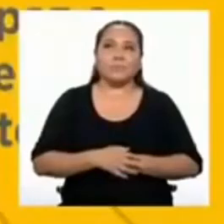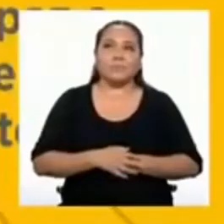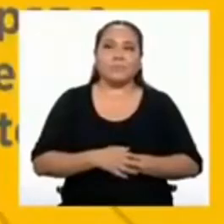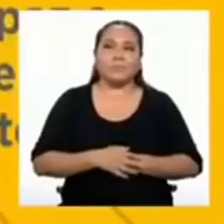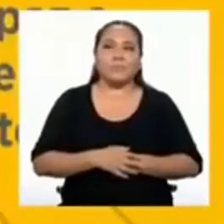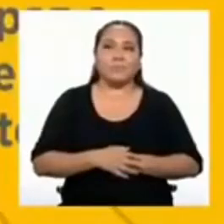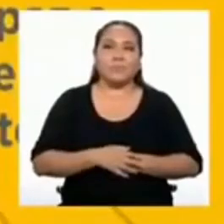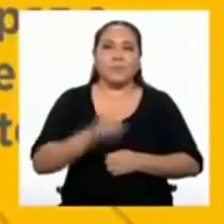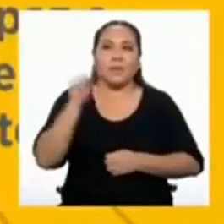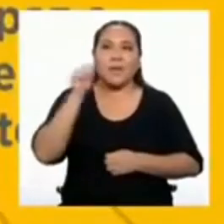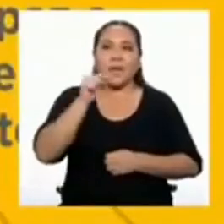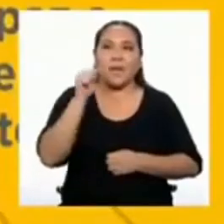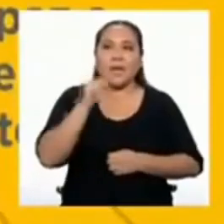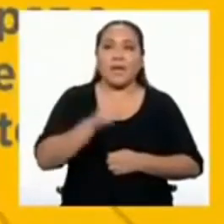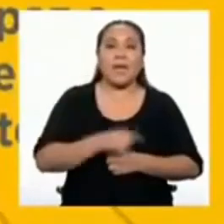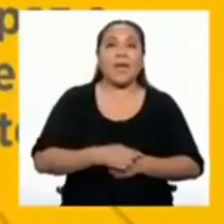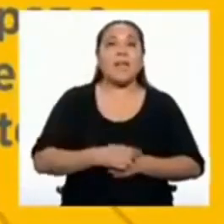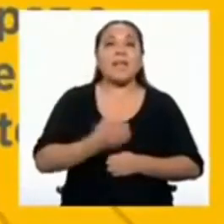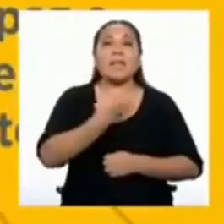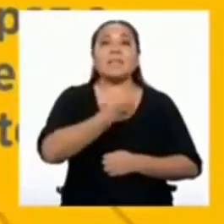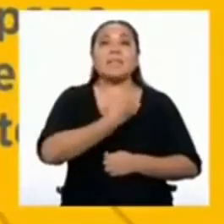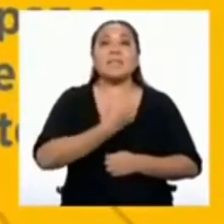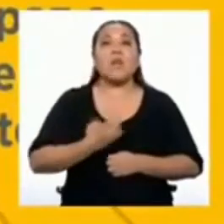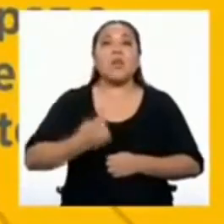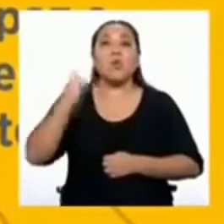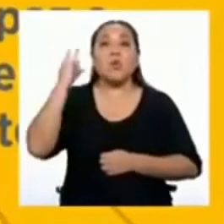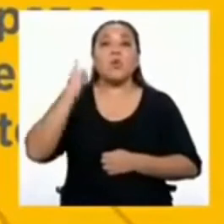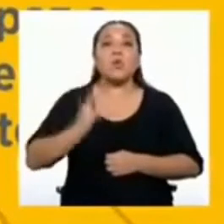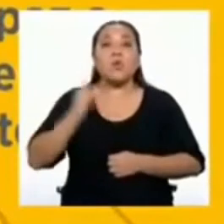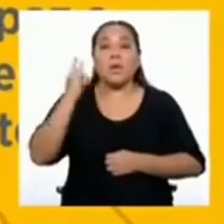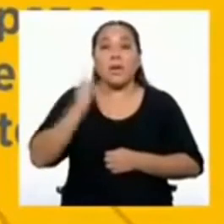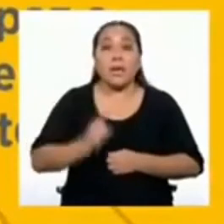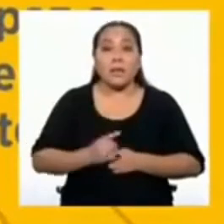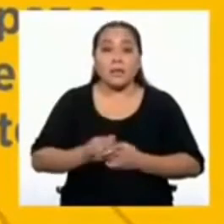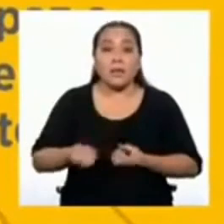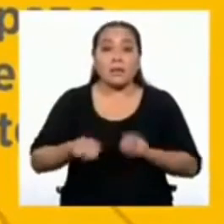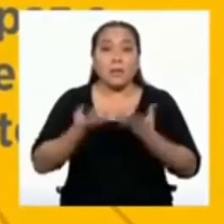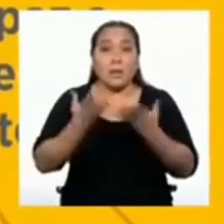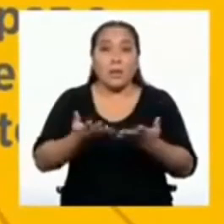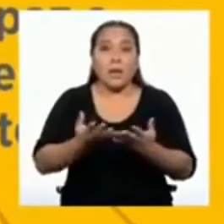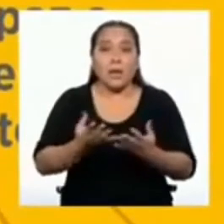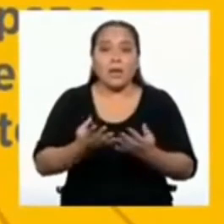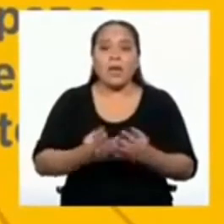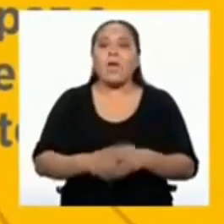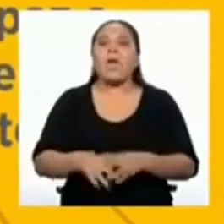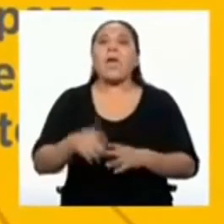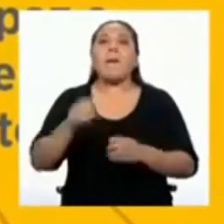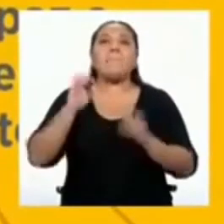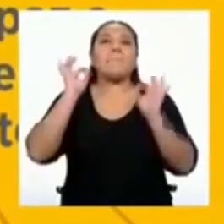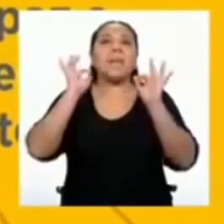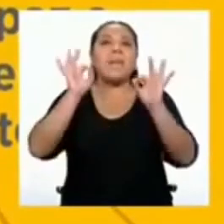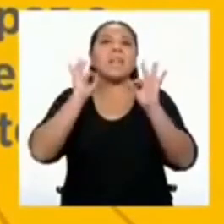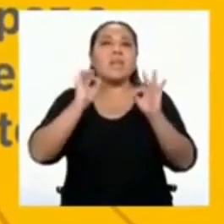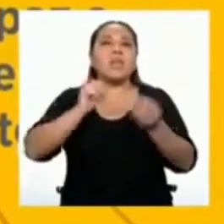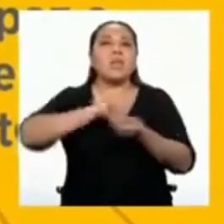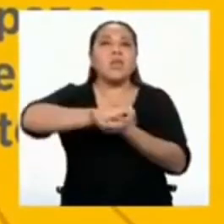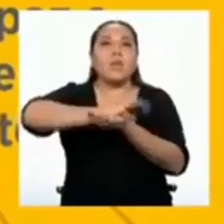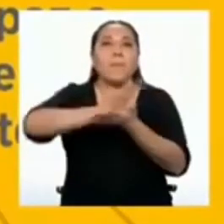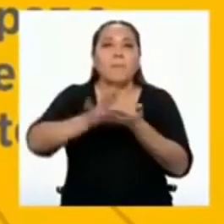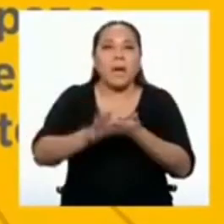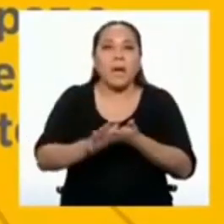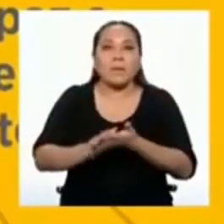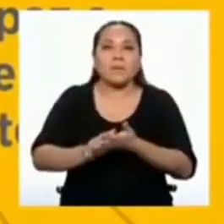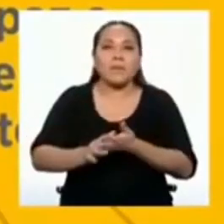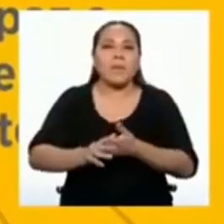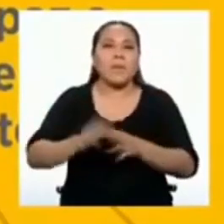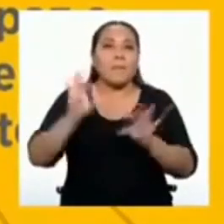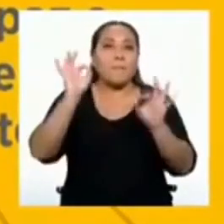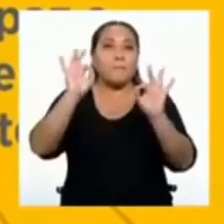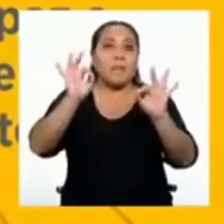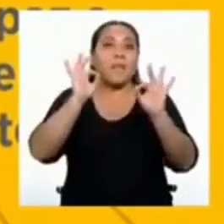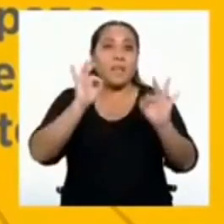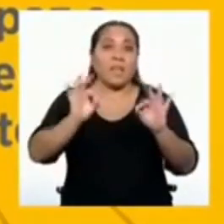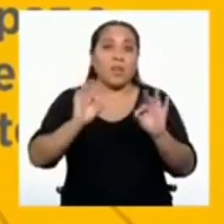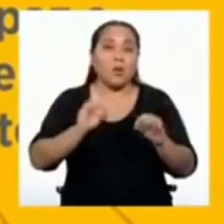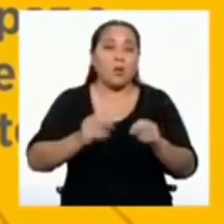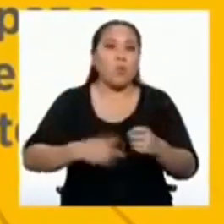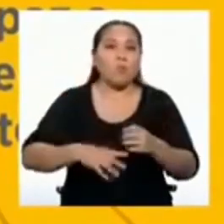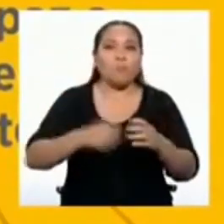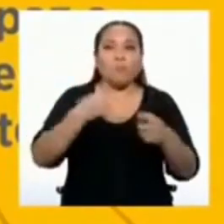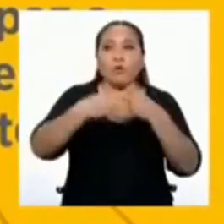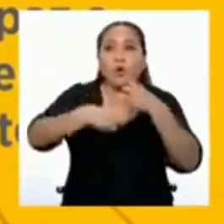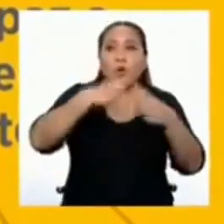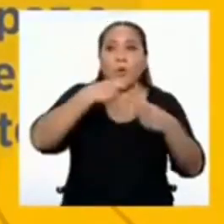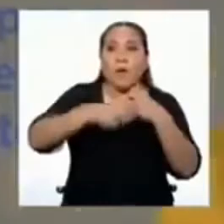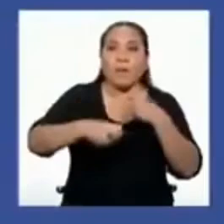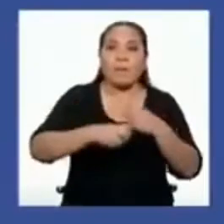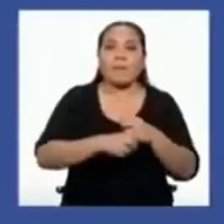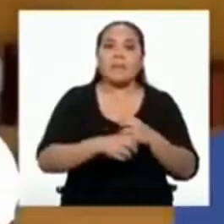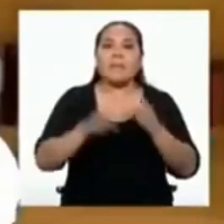El estado de emergencia se decreta en caso de perturbación de la paz o el orden interno, de catástrofe o de graves circunstancias que